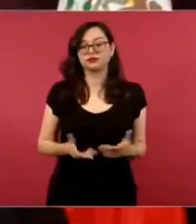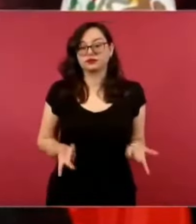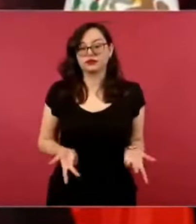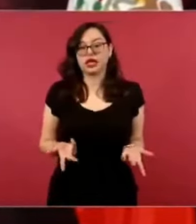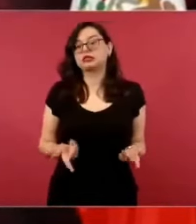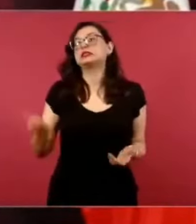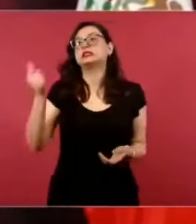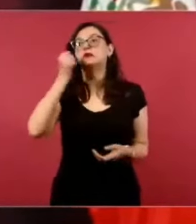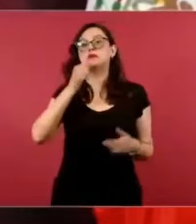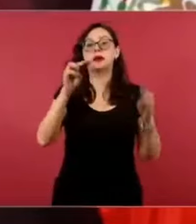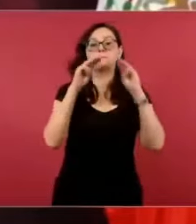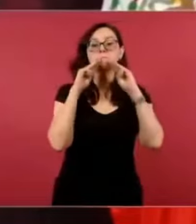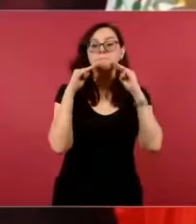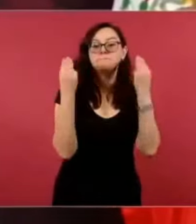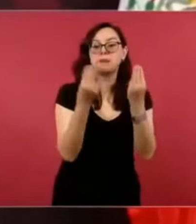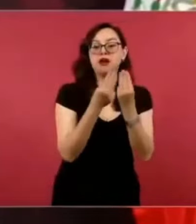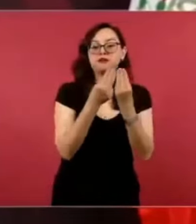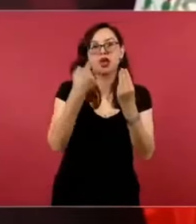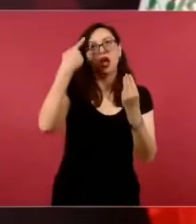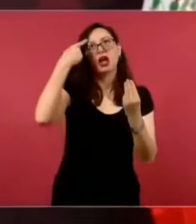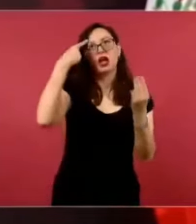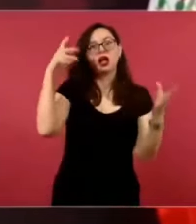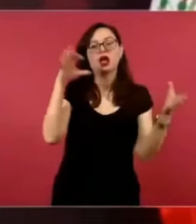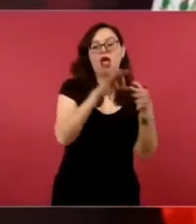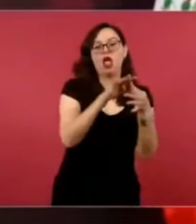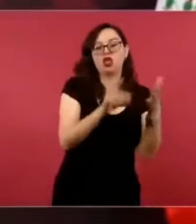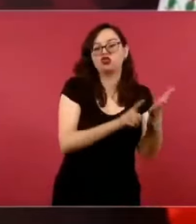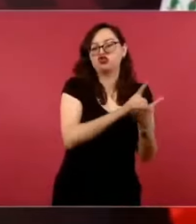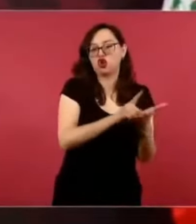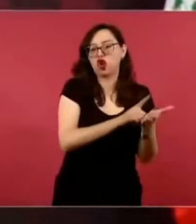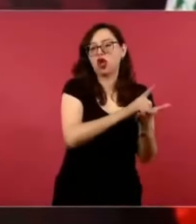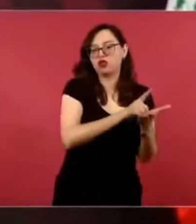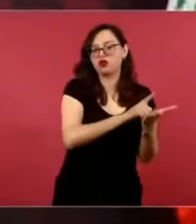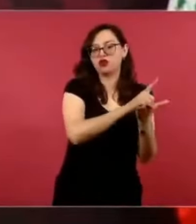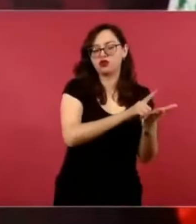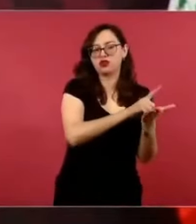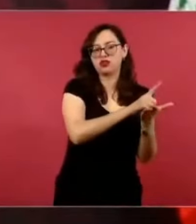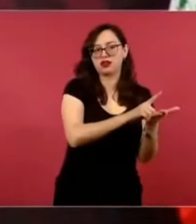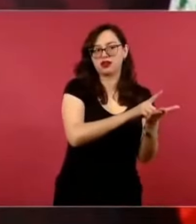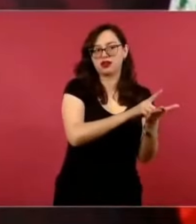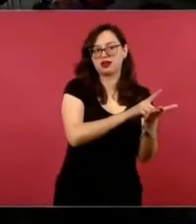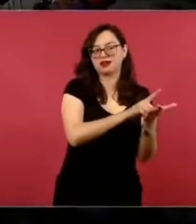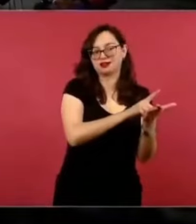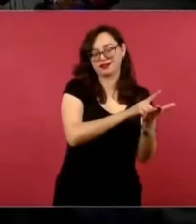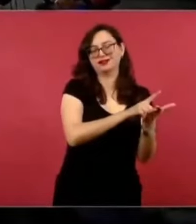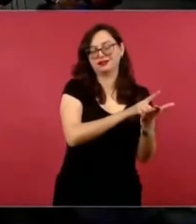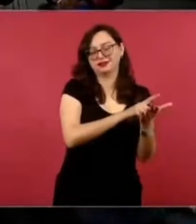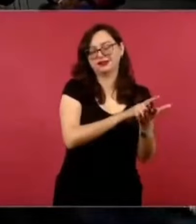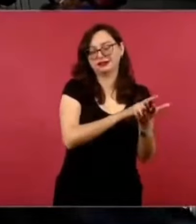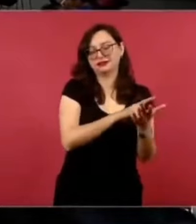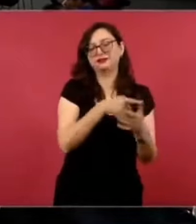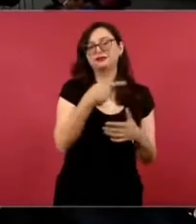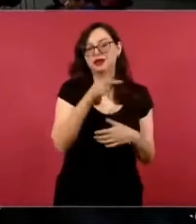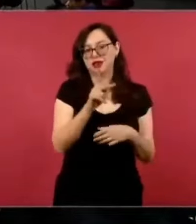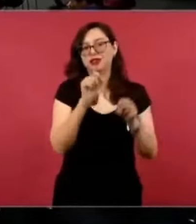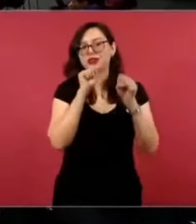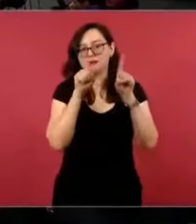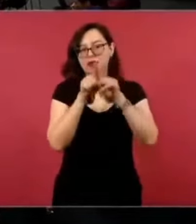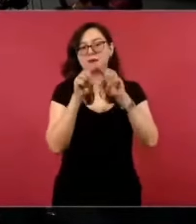cuando se trataba de traficantes de influencia.